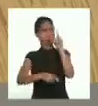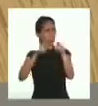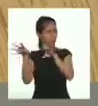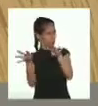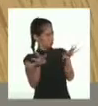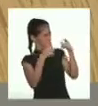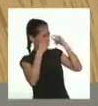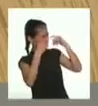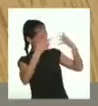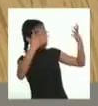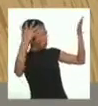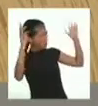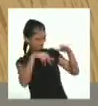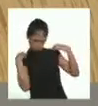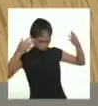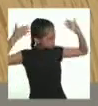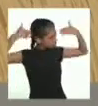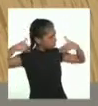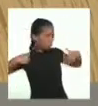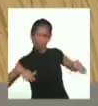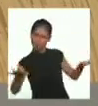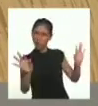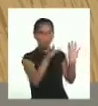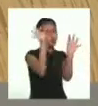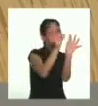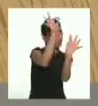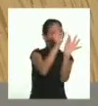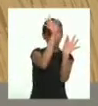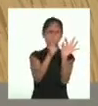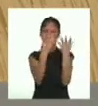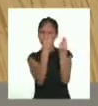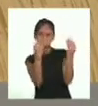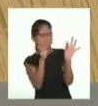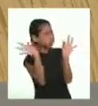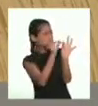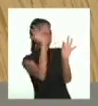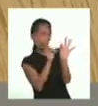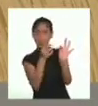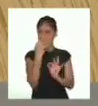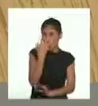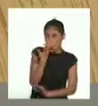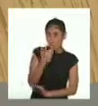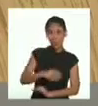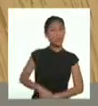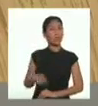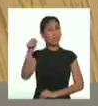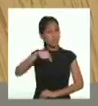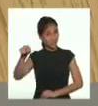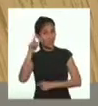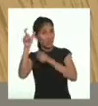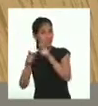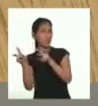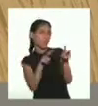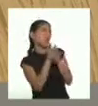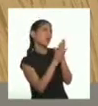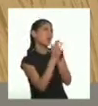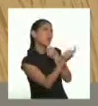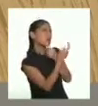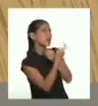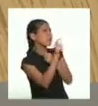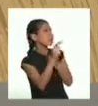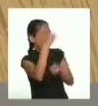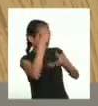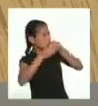admiraron del trabajo realizado por la mujer. Muchos ovillos y varias kushmas. Curiosos, quisieron que les diera a conocer